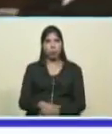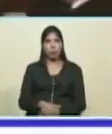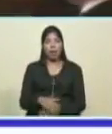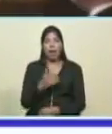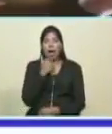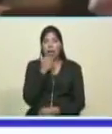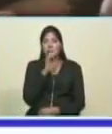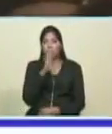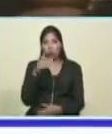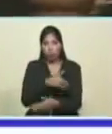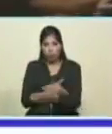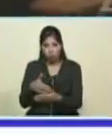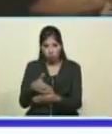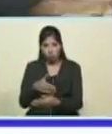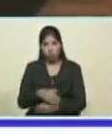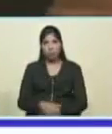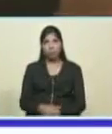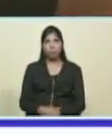millones